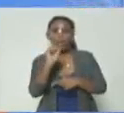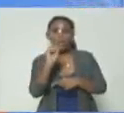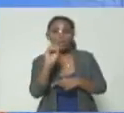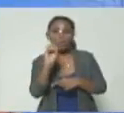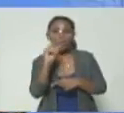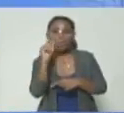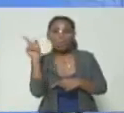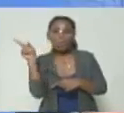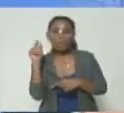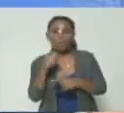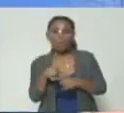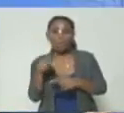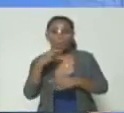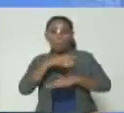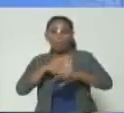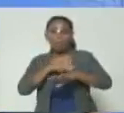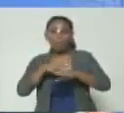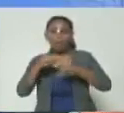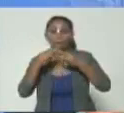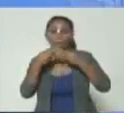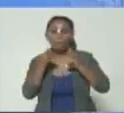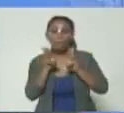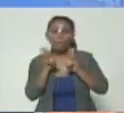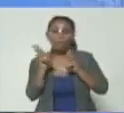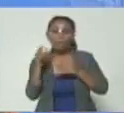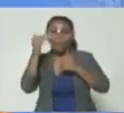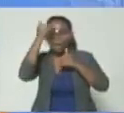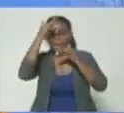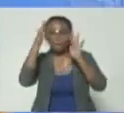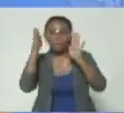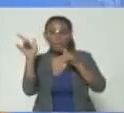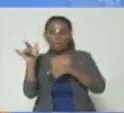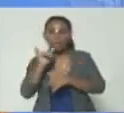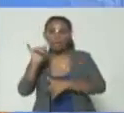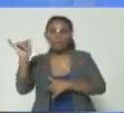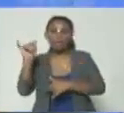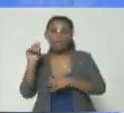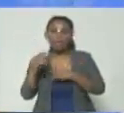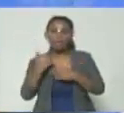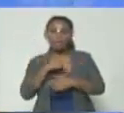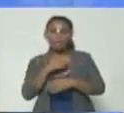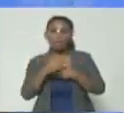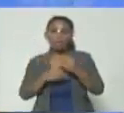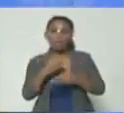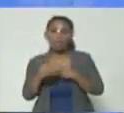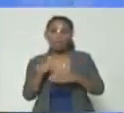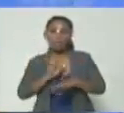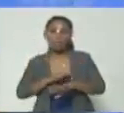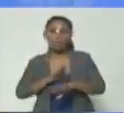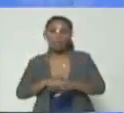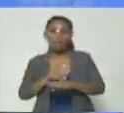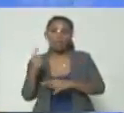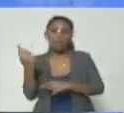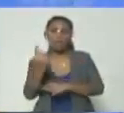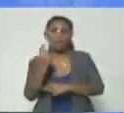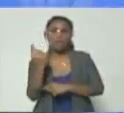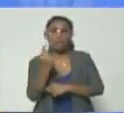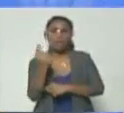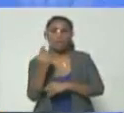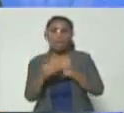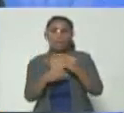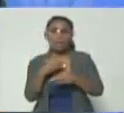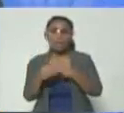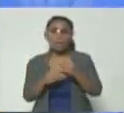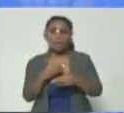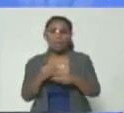entendemos que el ministerio público va a atender estas denuncias que acabamos de hacer y en consecuencia no solamente estamos refiriéndonos a